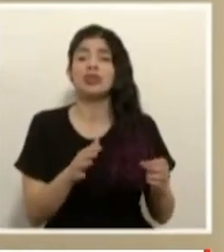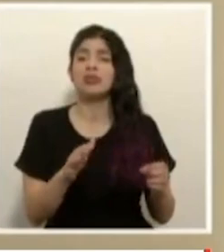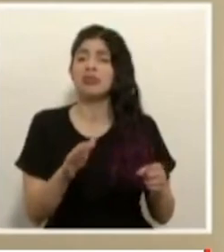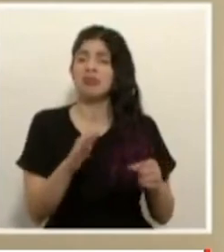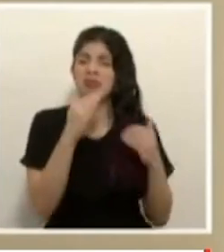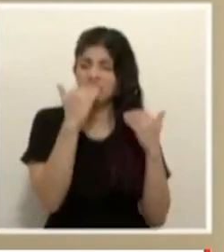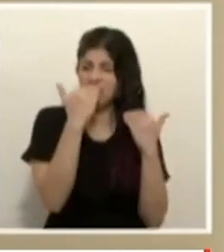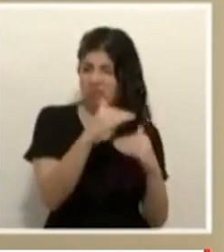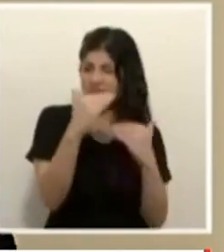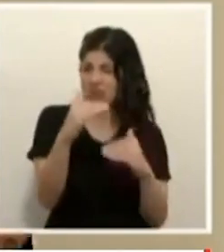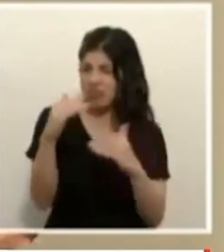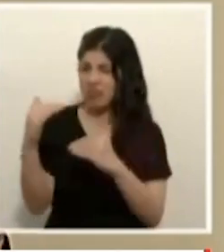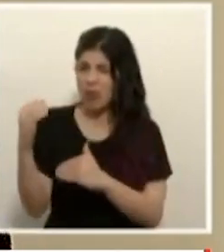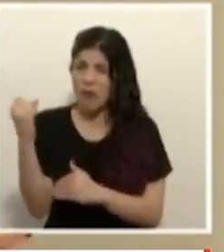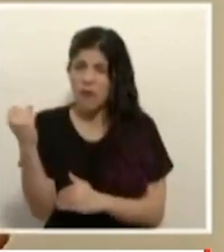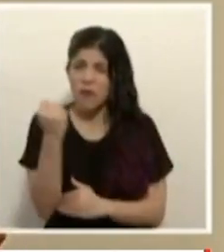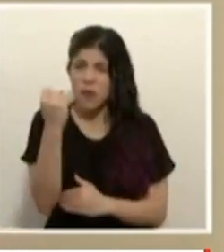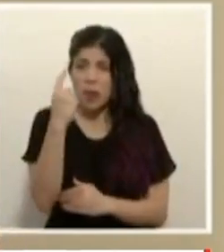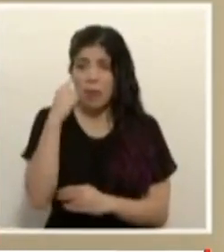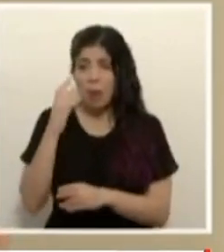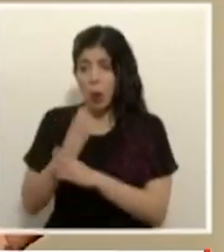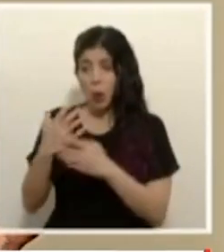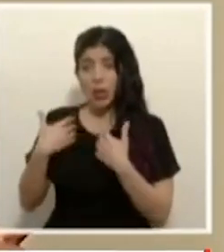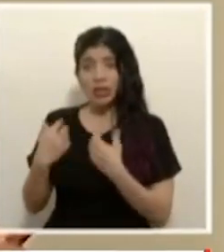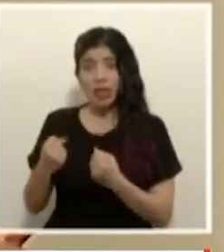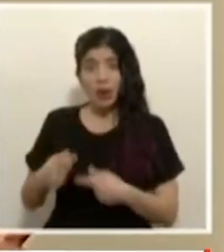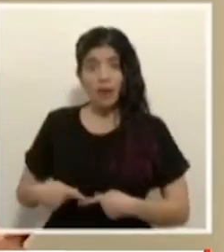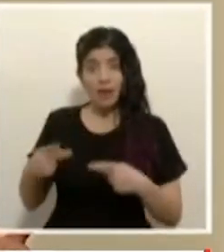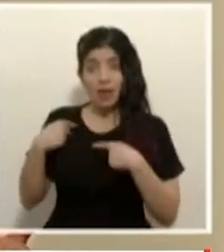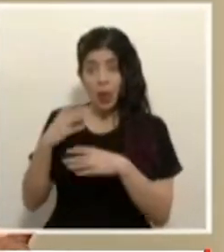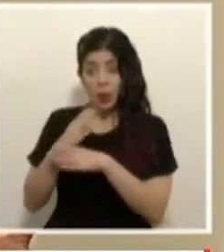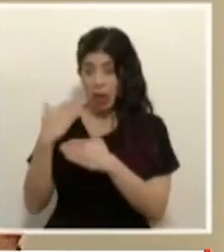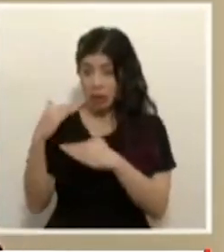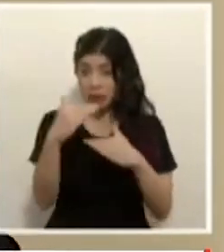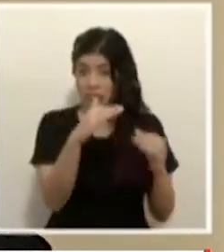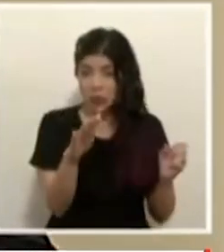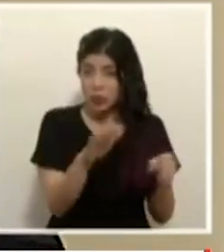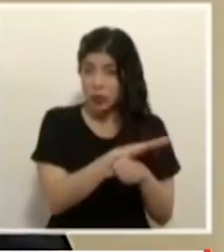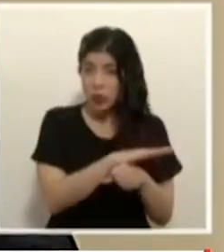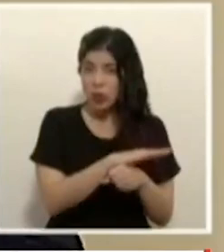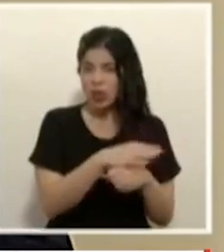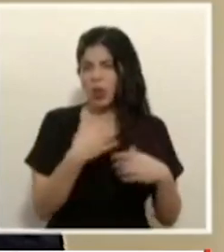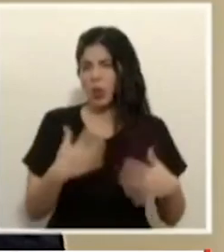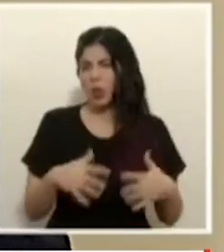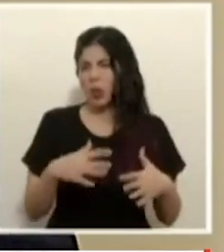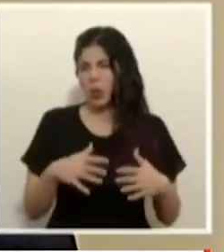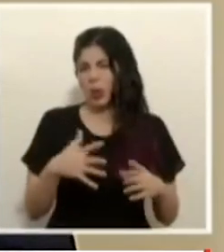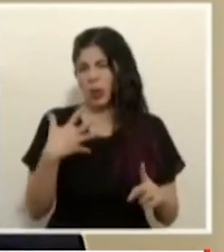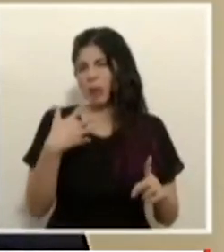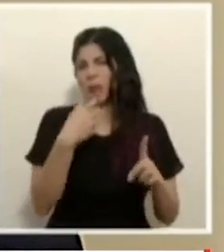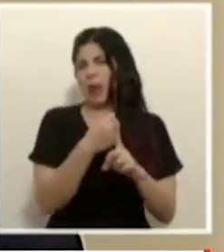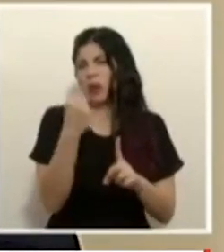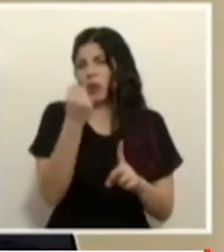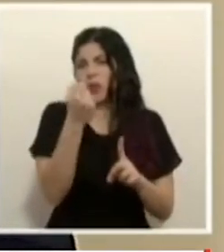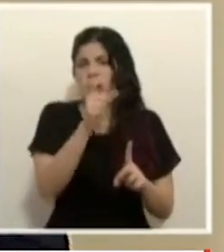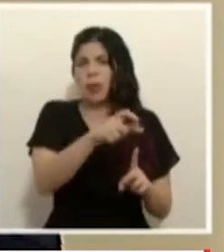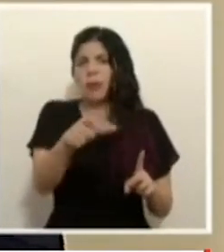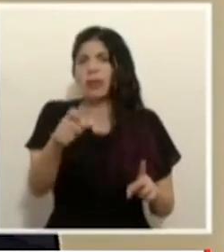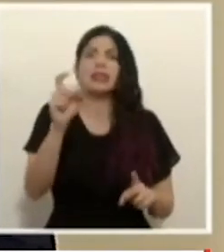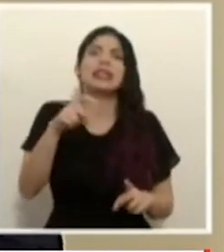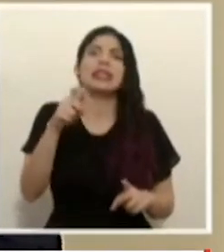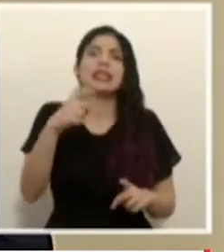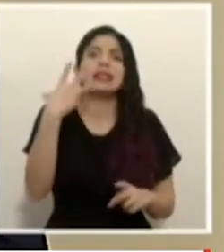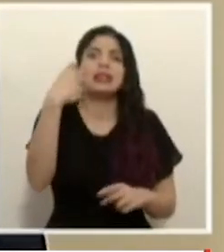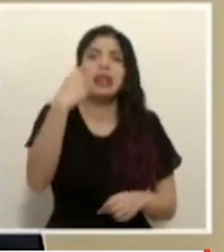restrictivos para proteger la salud y la vida se profundiza más en la afectación de esas personas que necesitan